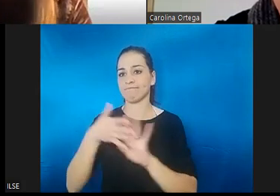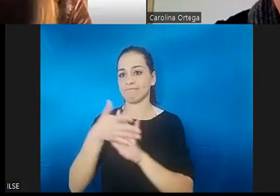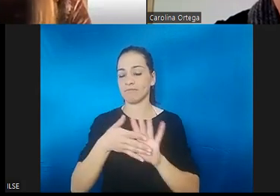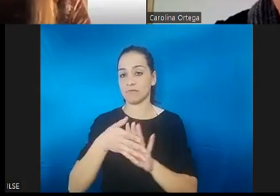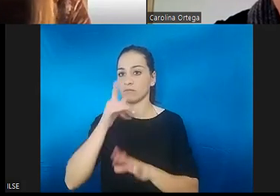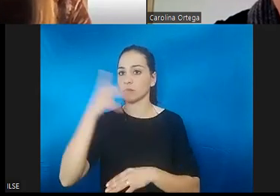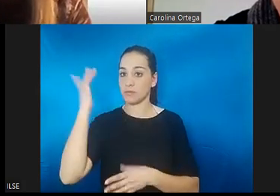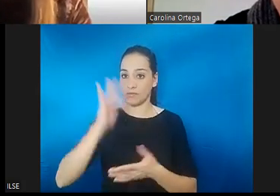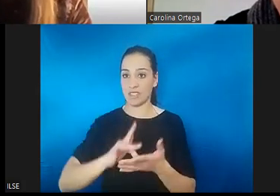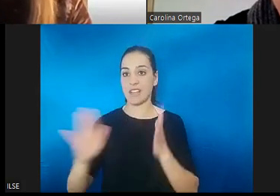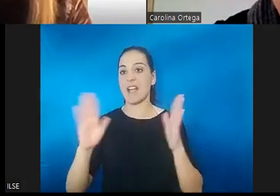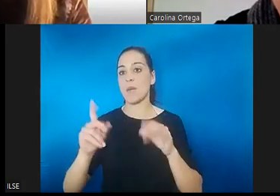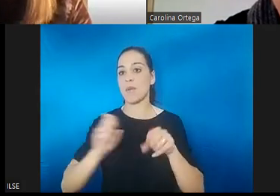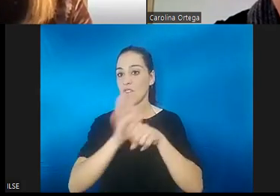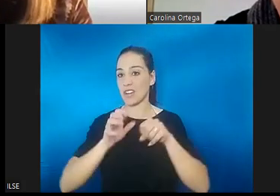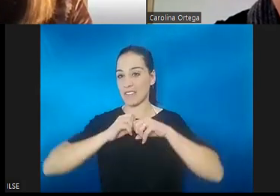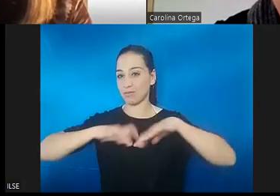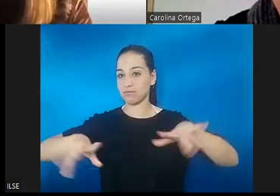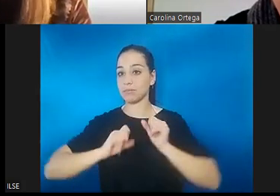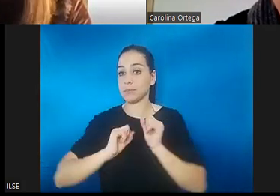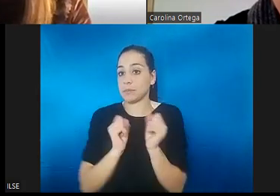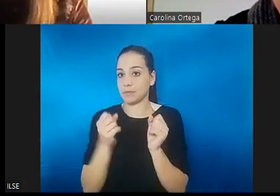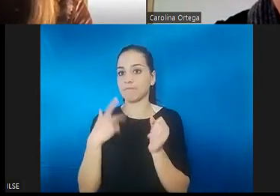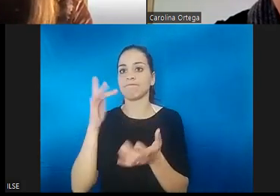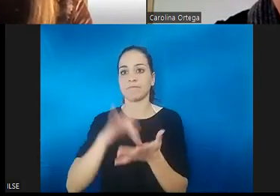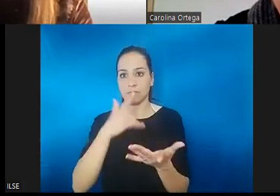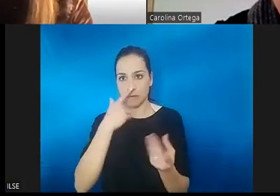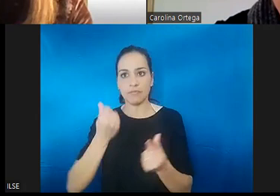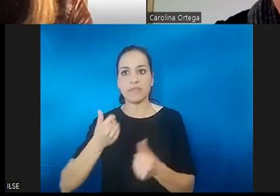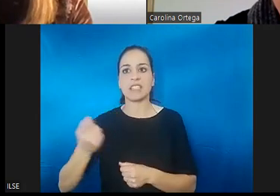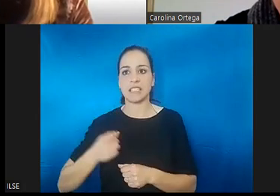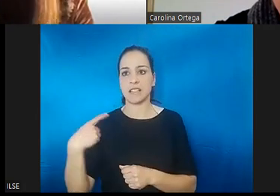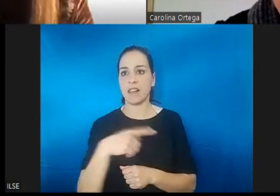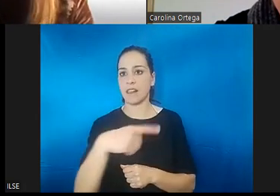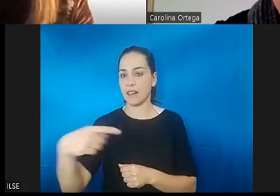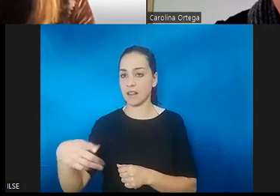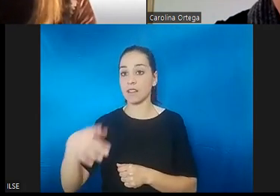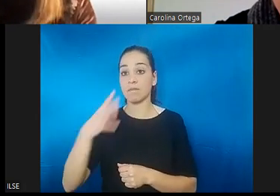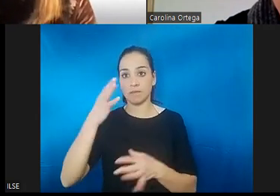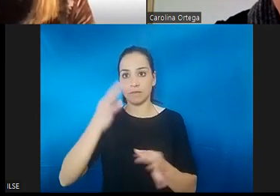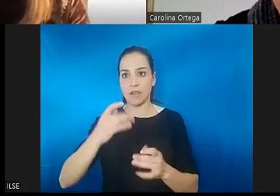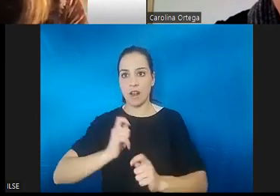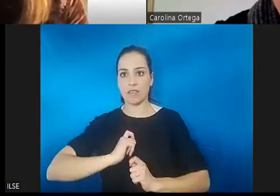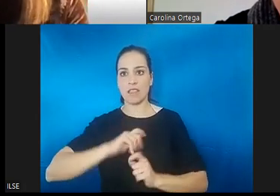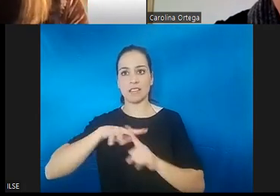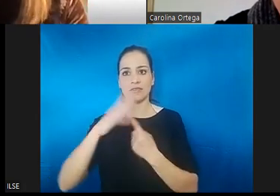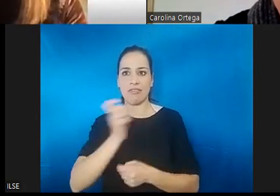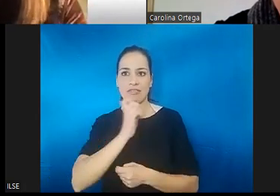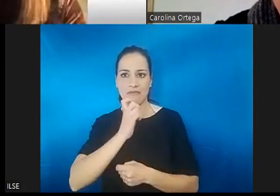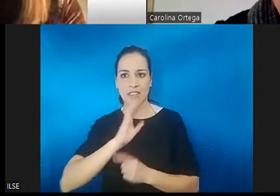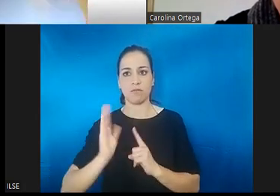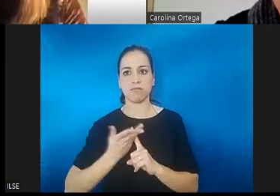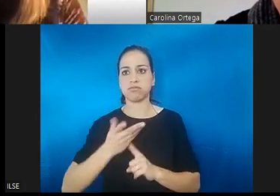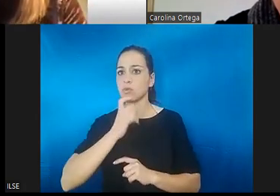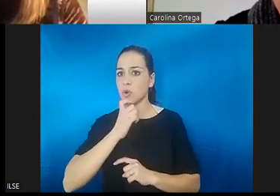pandemia del COVID. Y que aún siendo algo más común de lo que imaginamos, desconocemos su complejidad y las consecuencias que genera.